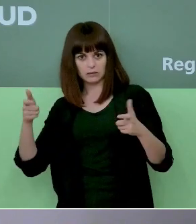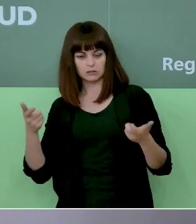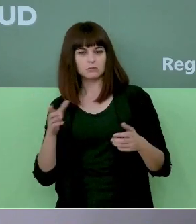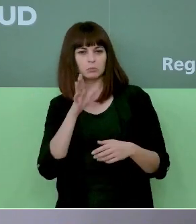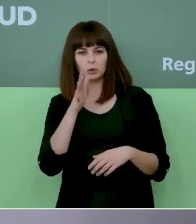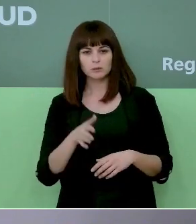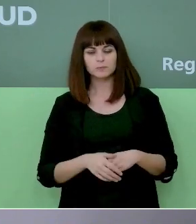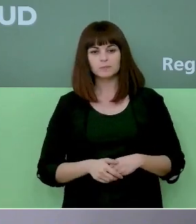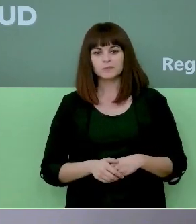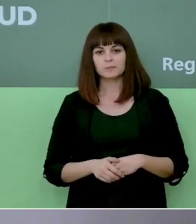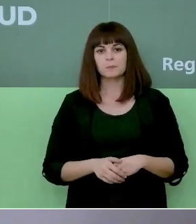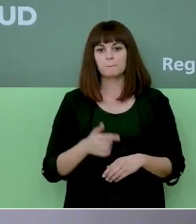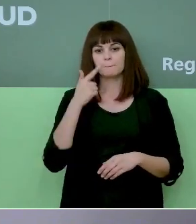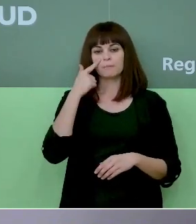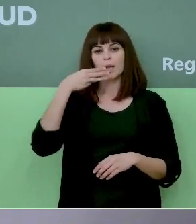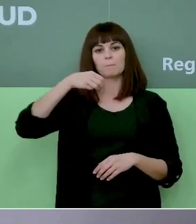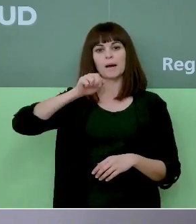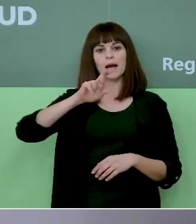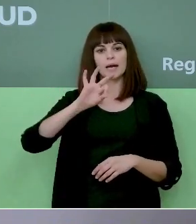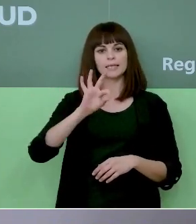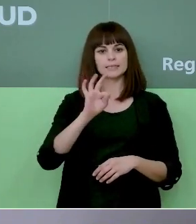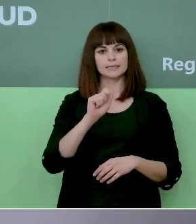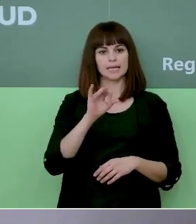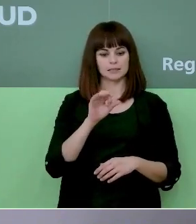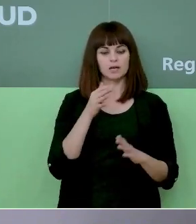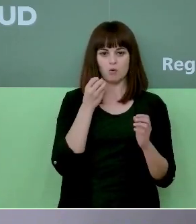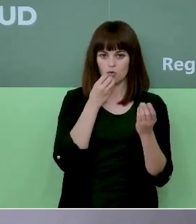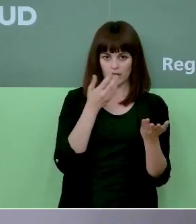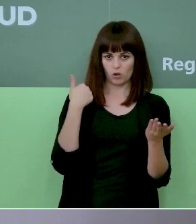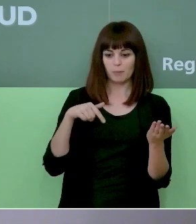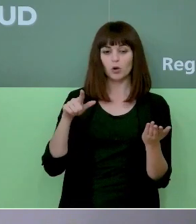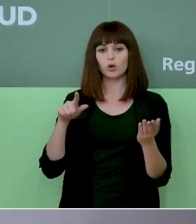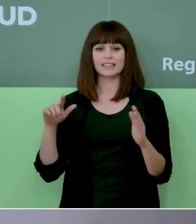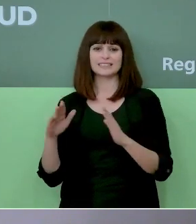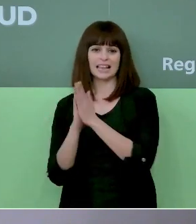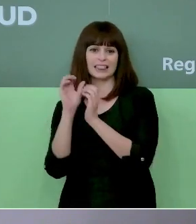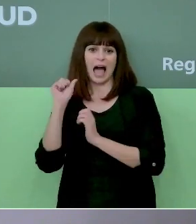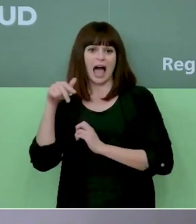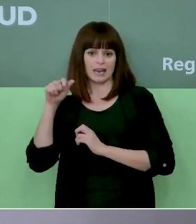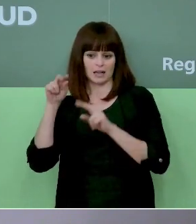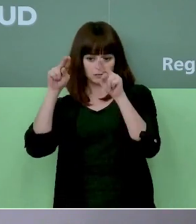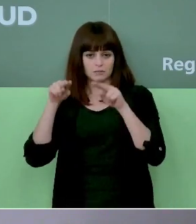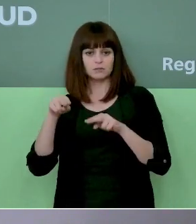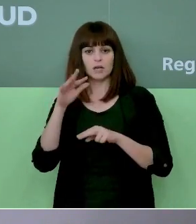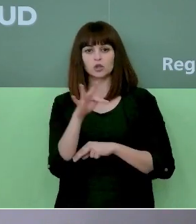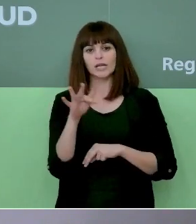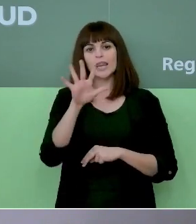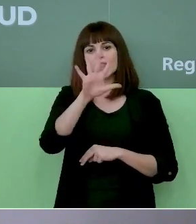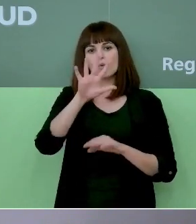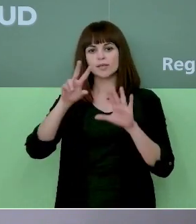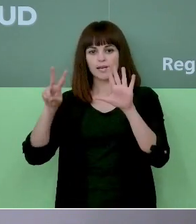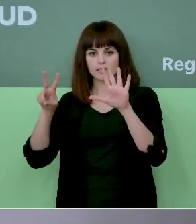en la de Amavir lo hemos comentado Nova Santa Ana tenía tiene 57 casos de momento